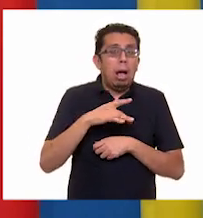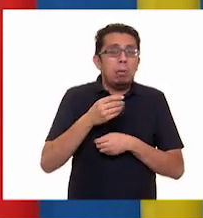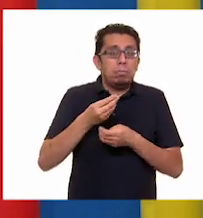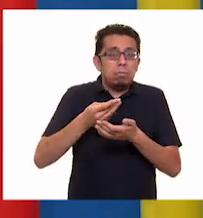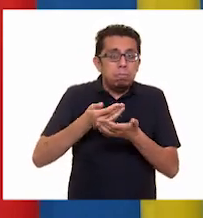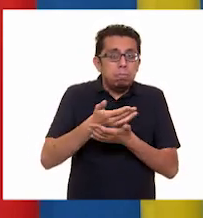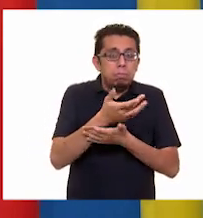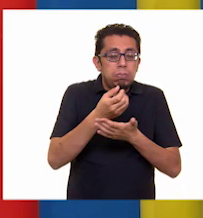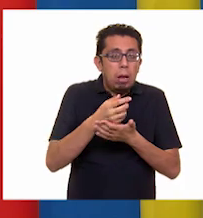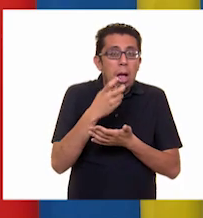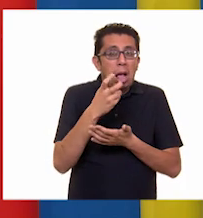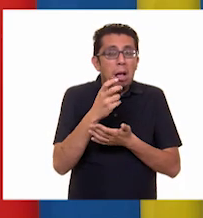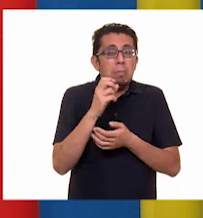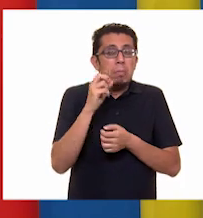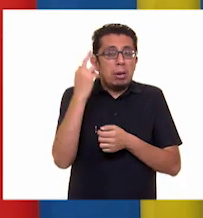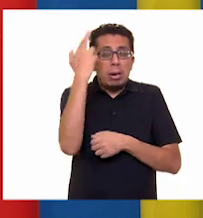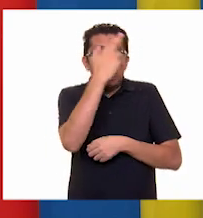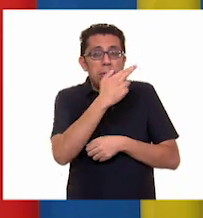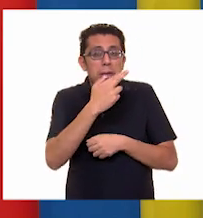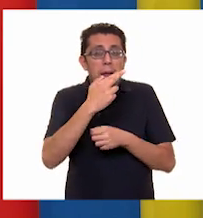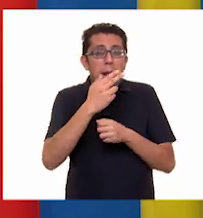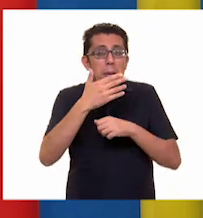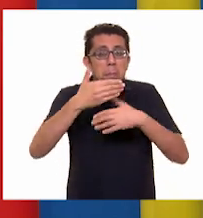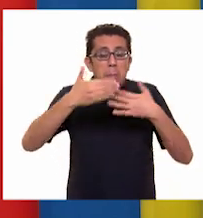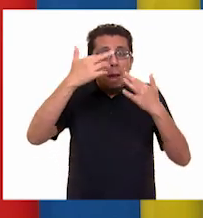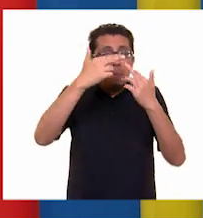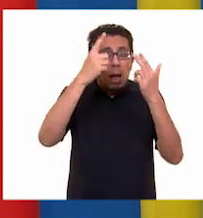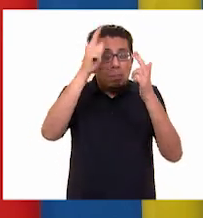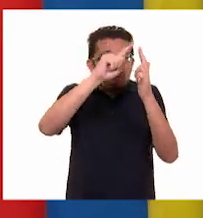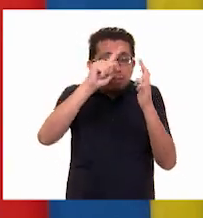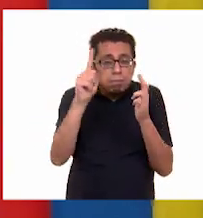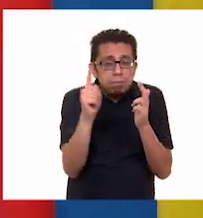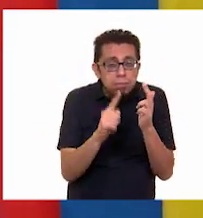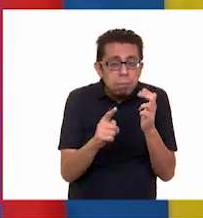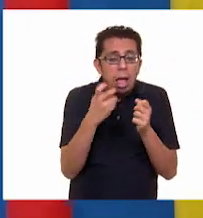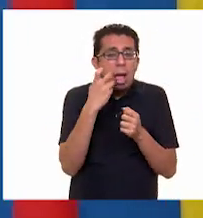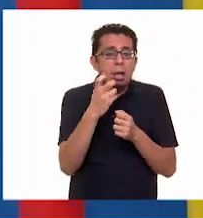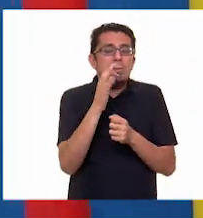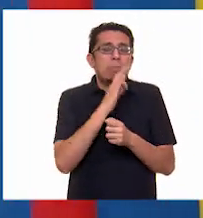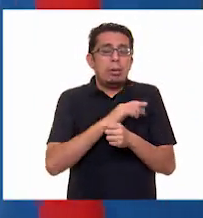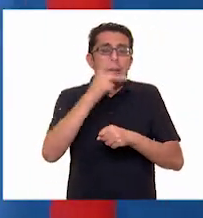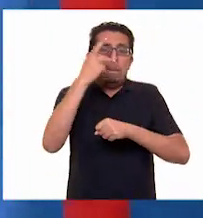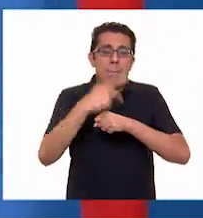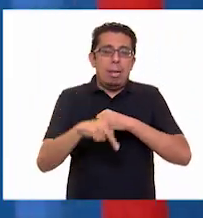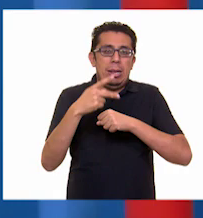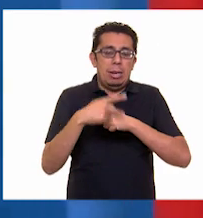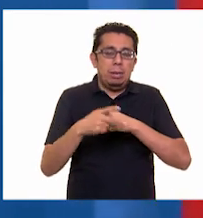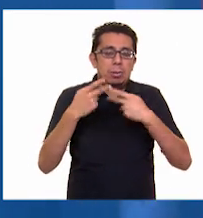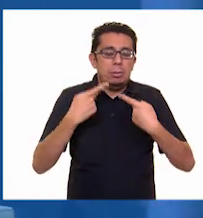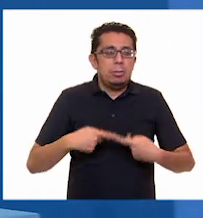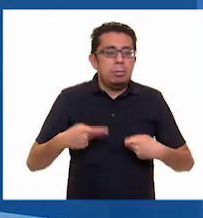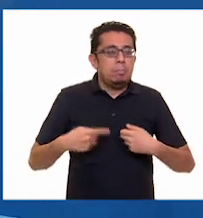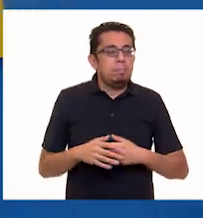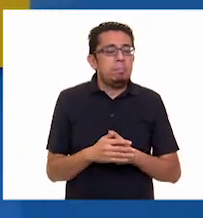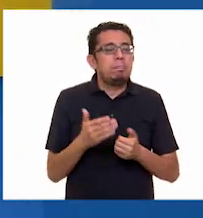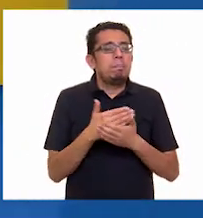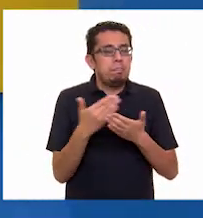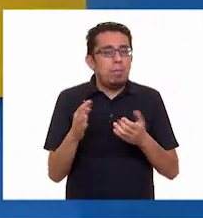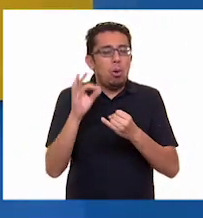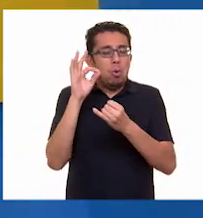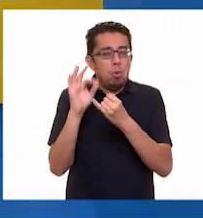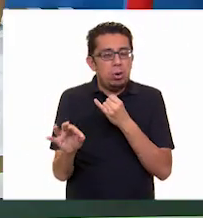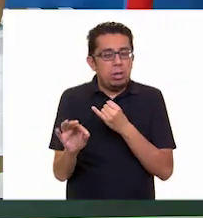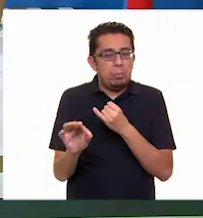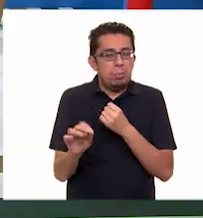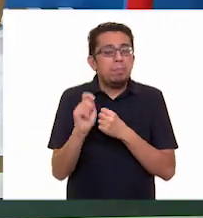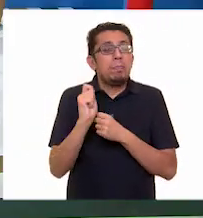estabilidad de la construcción y la vida de las personas. Entonces, en este caso, ahora sí, Larisa, vamos con el último, que